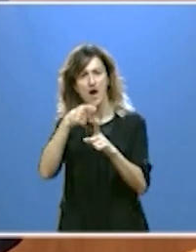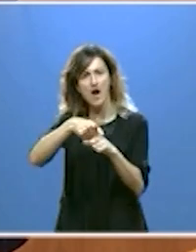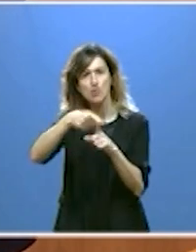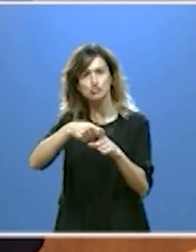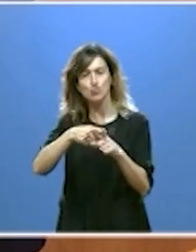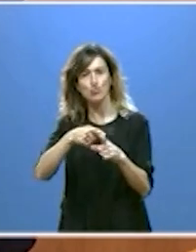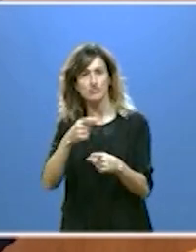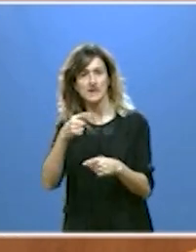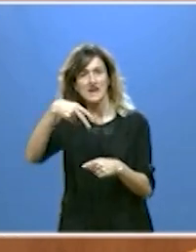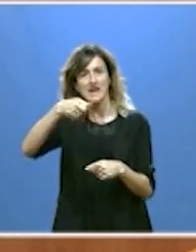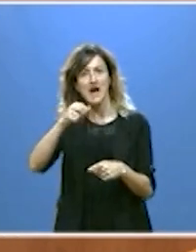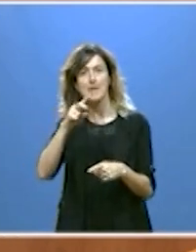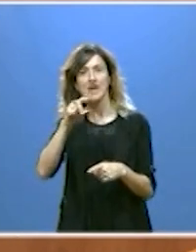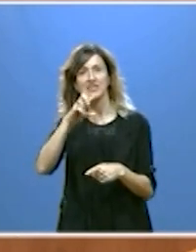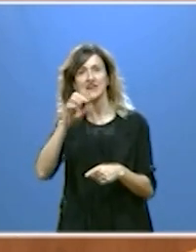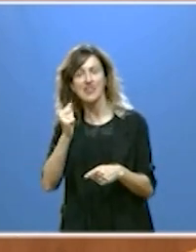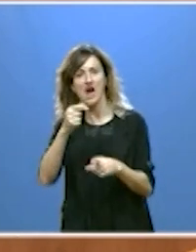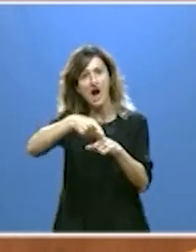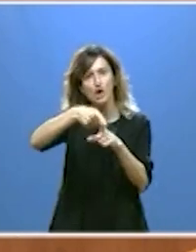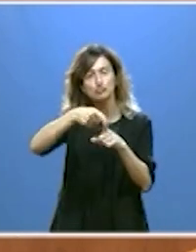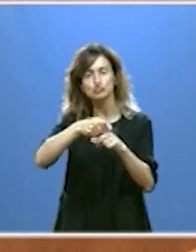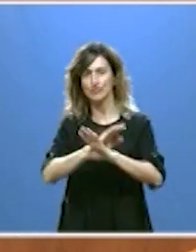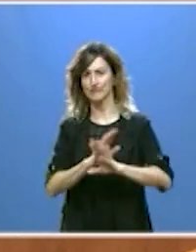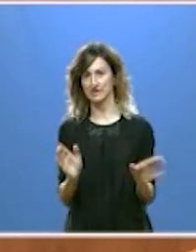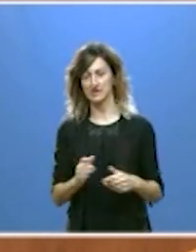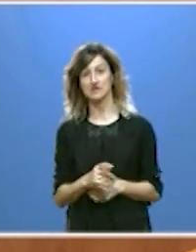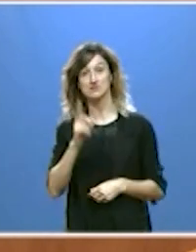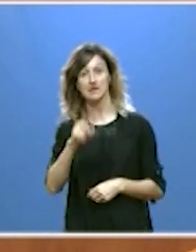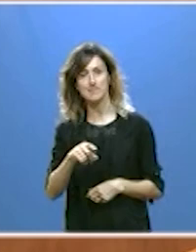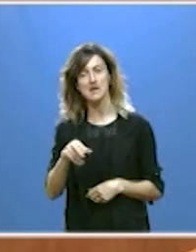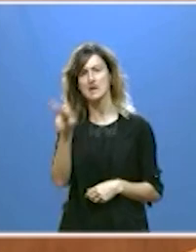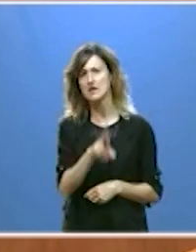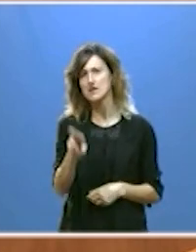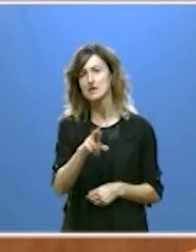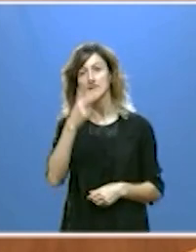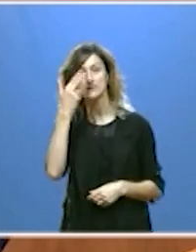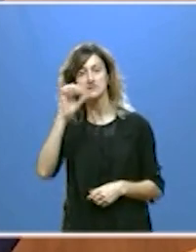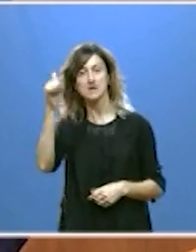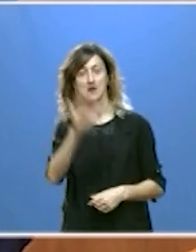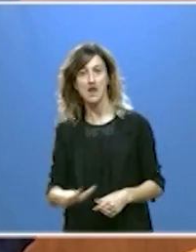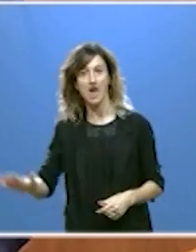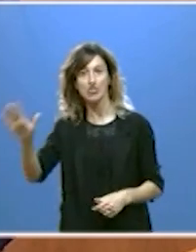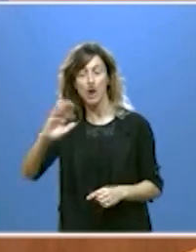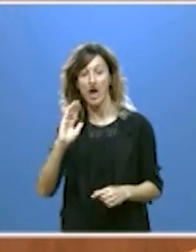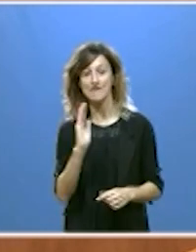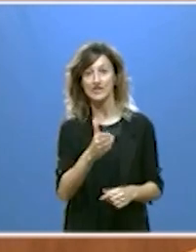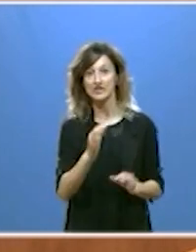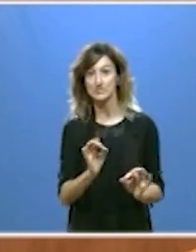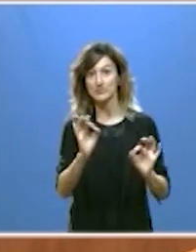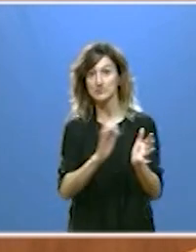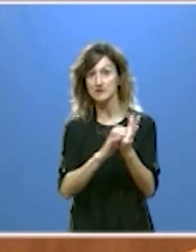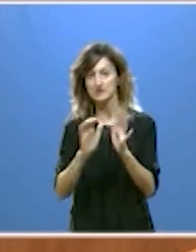Navacerrada insistiremos también en aquellas cuestiones de interés nacional que nos afectan especialmente